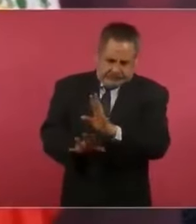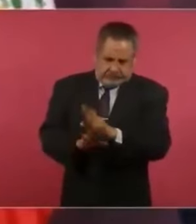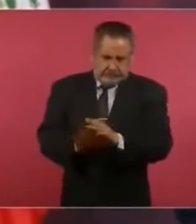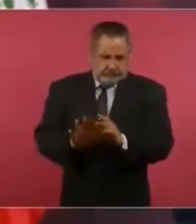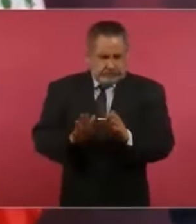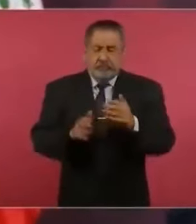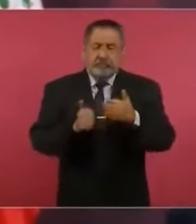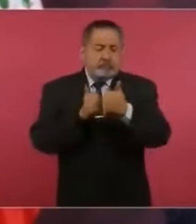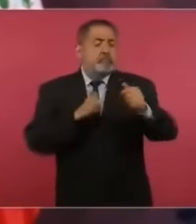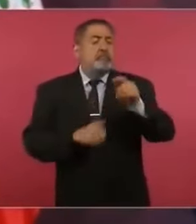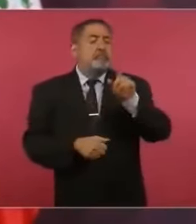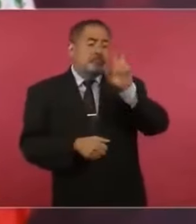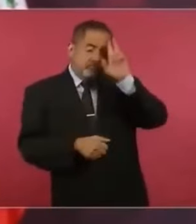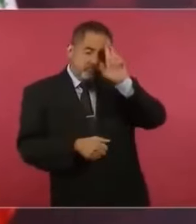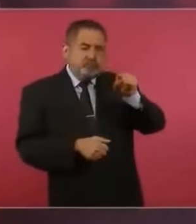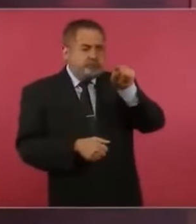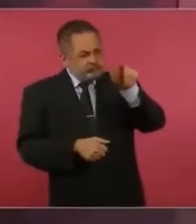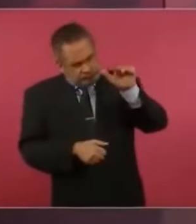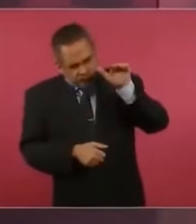autonomía